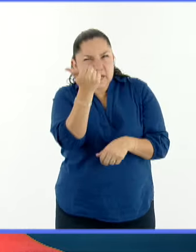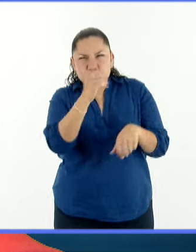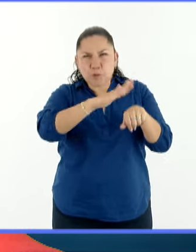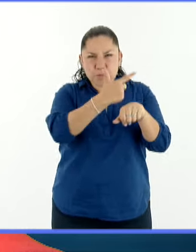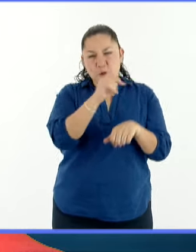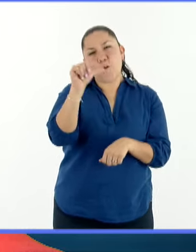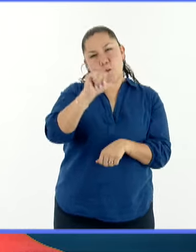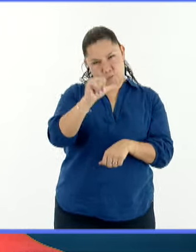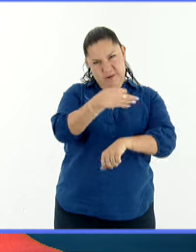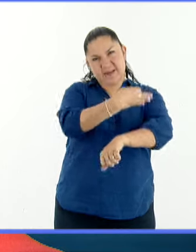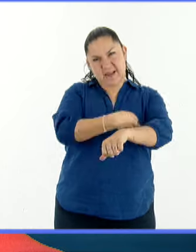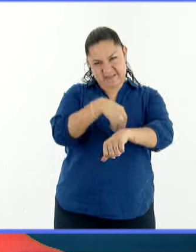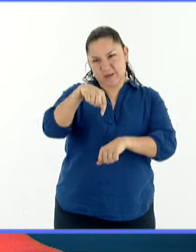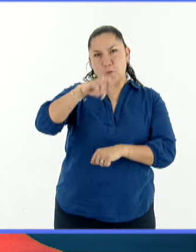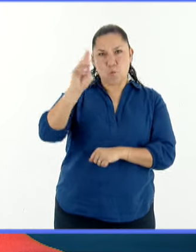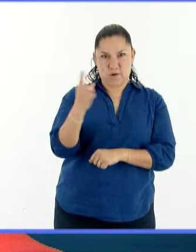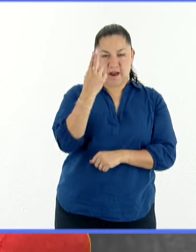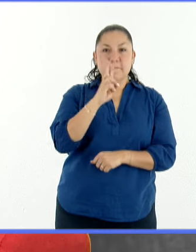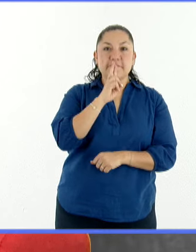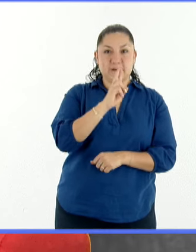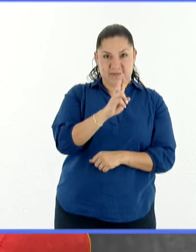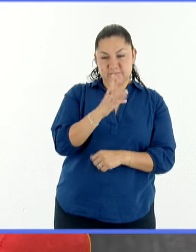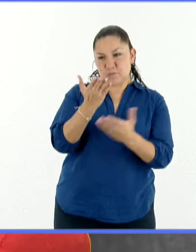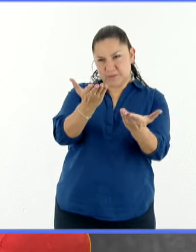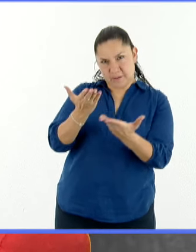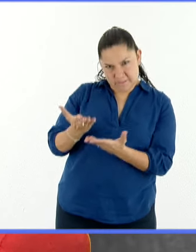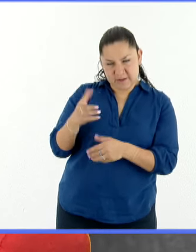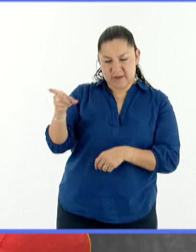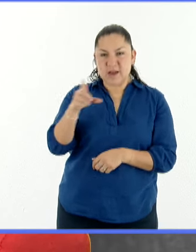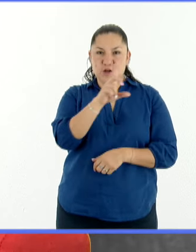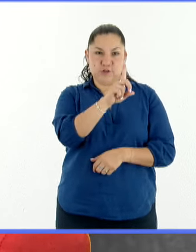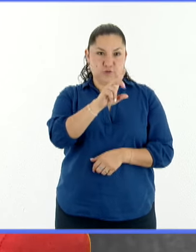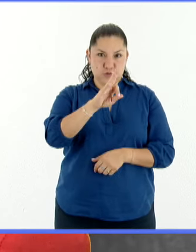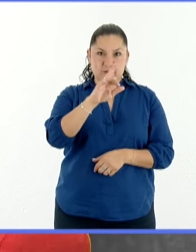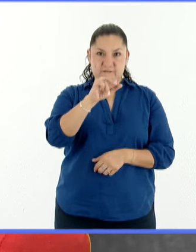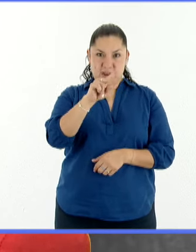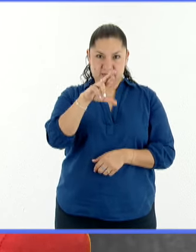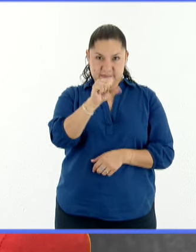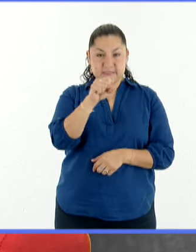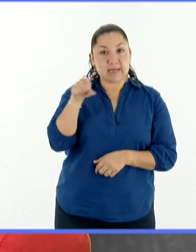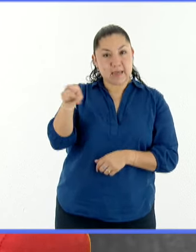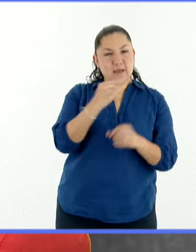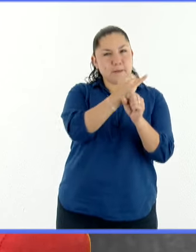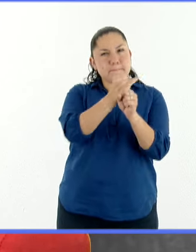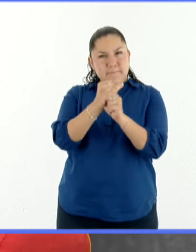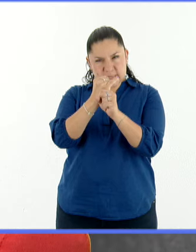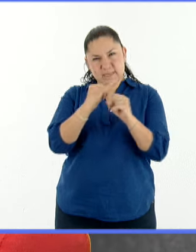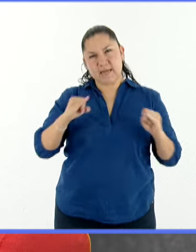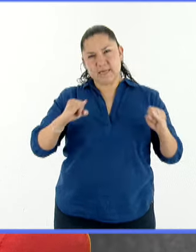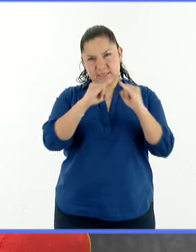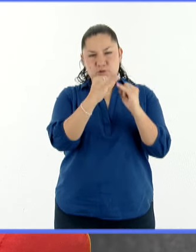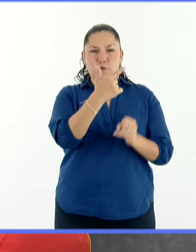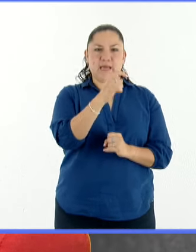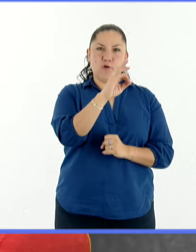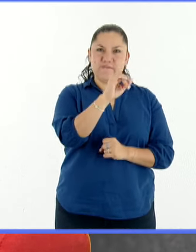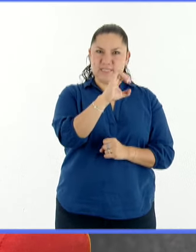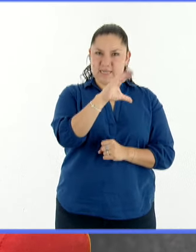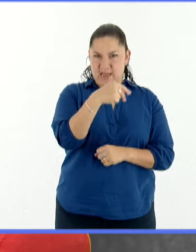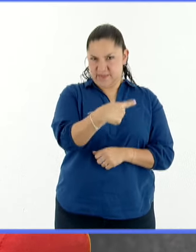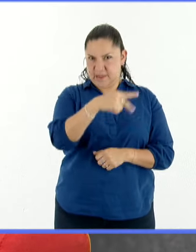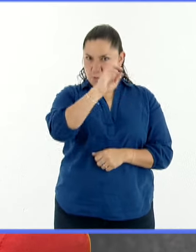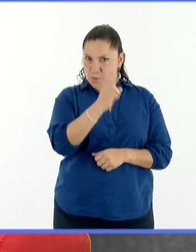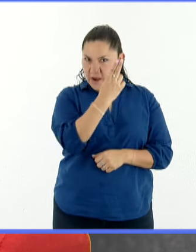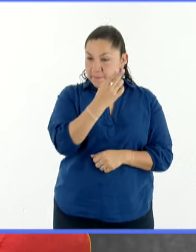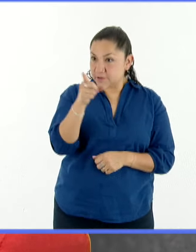esta tarde aquí en la UNAM Responde al doctor José Alberto Flandes Mendoza, quien es investigador del Instituto de Geofísica de nuestra universidad. Doctor,